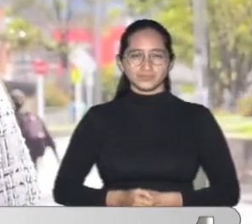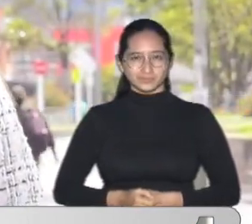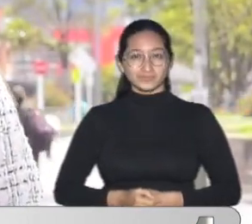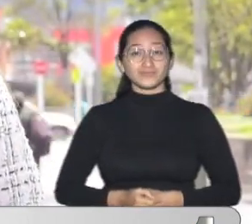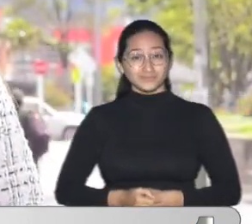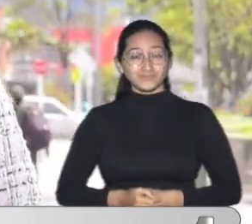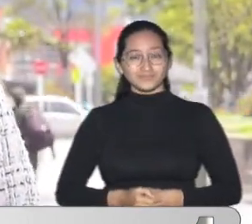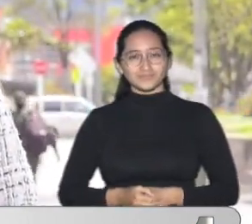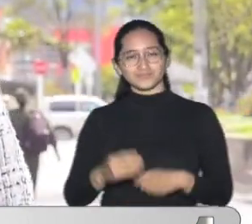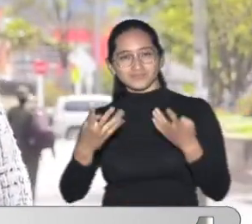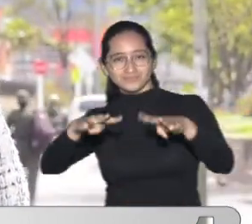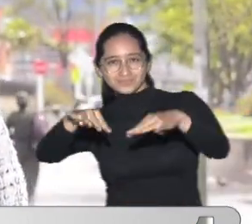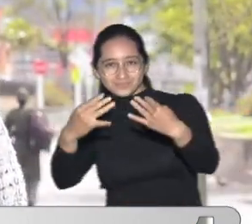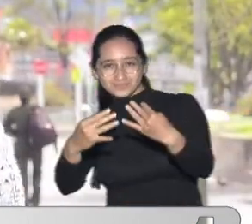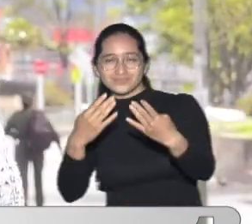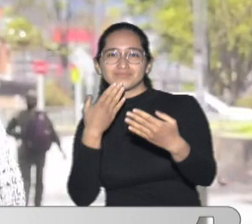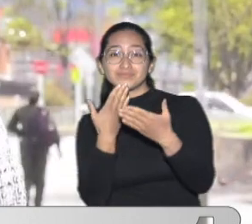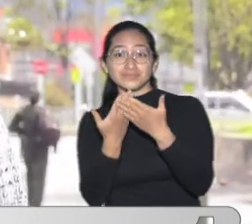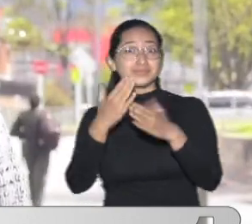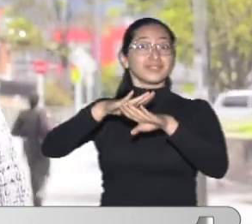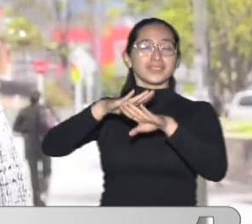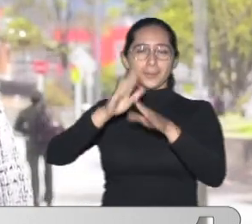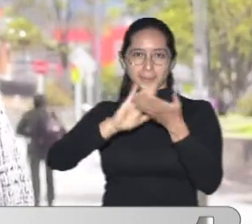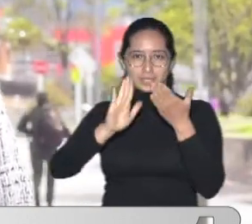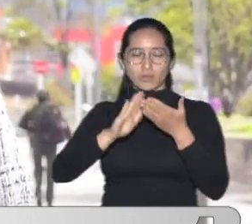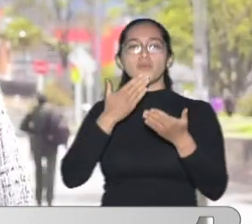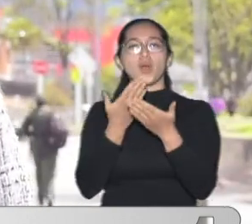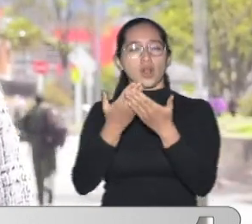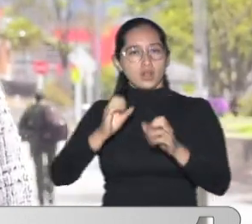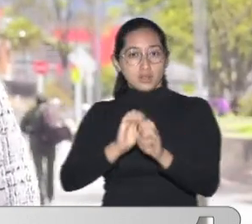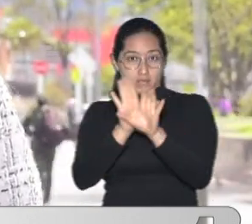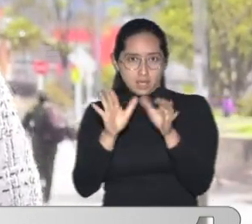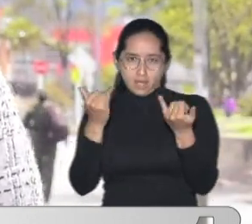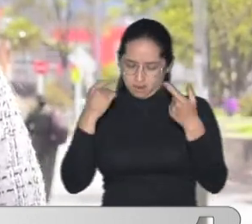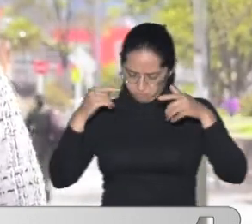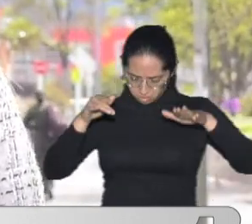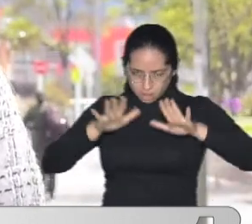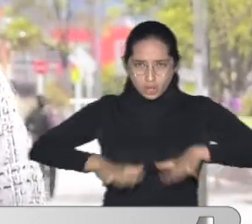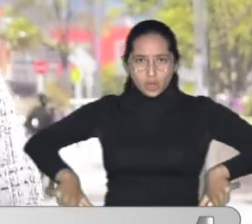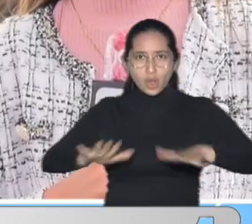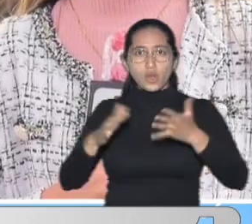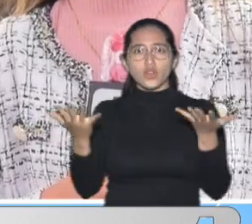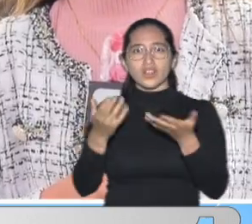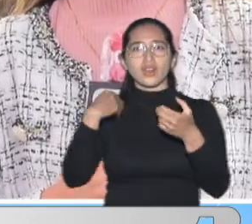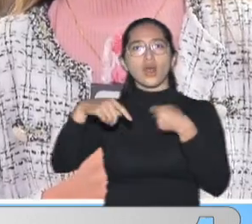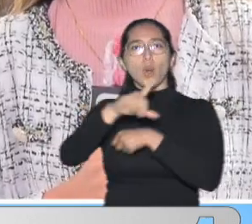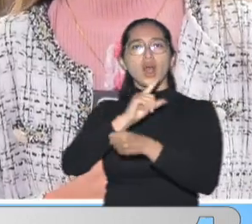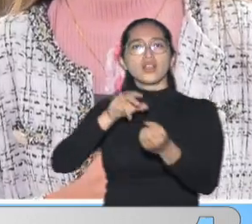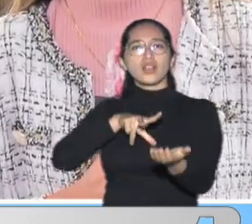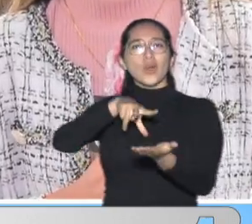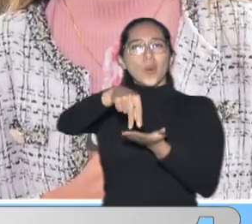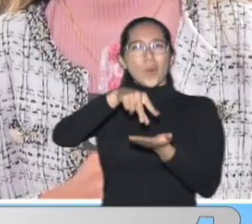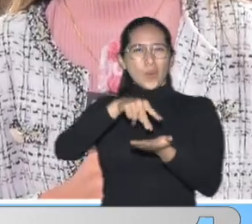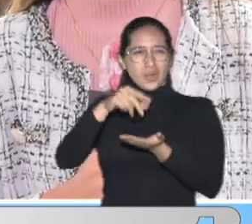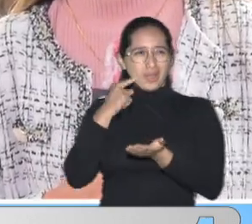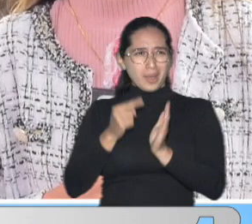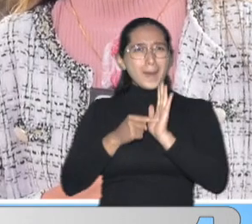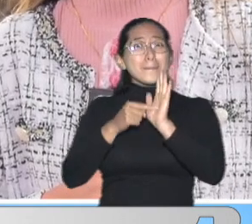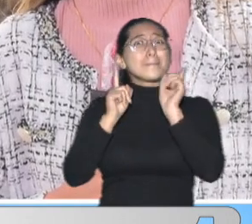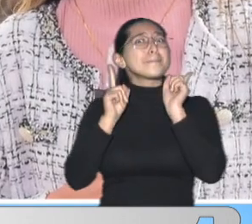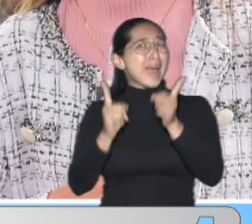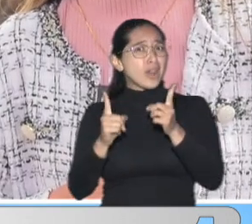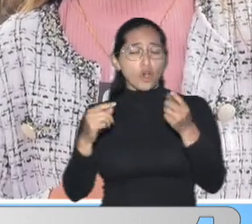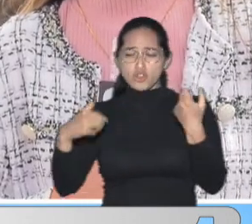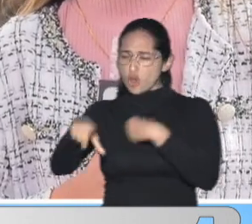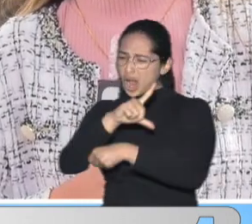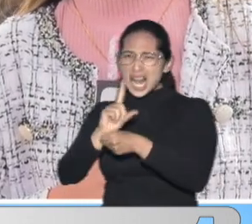Luisa de Televidentes, buenas tardes, buenos días La saludo precisamente de la localidad de Puentaranda Sin embargo el sector en donde se están registrando